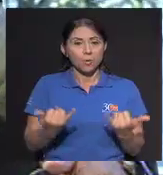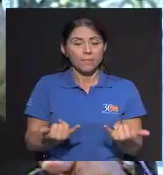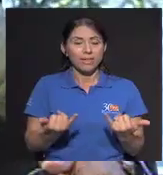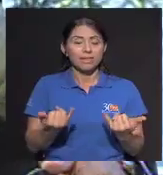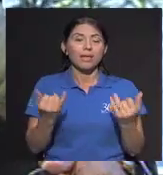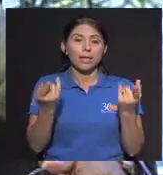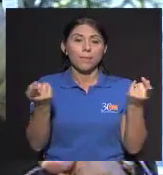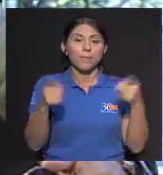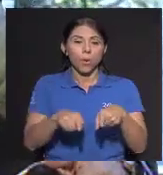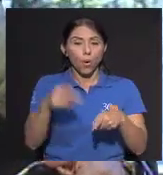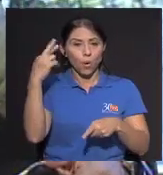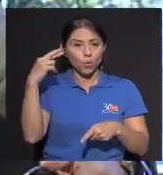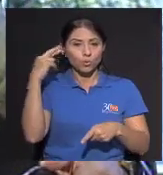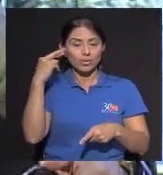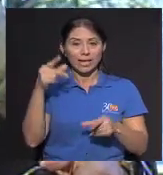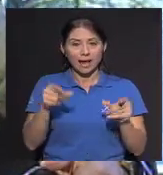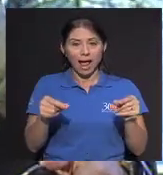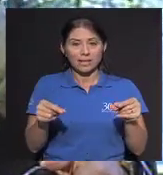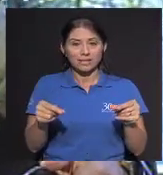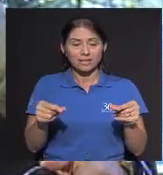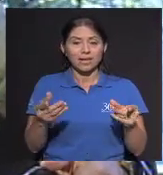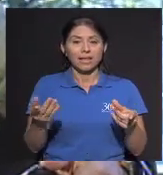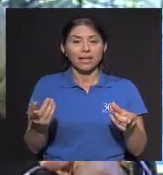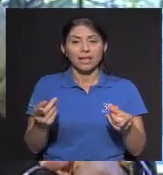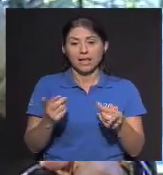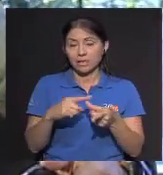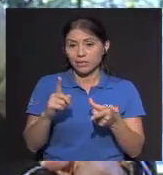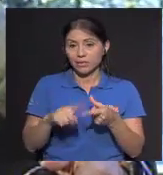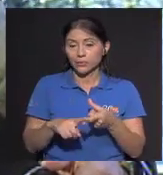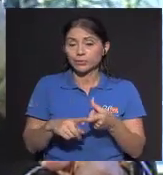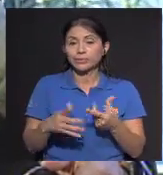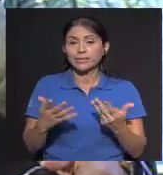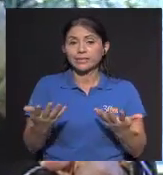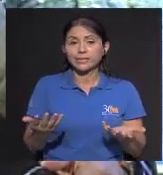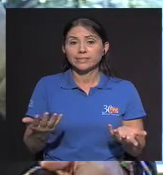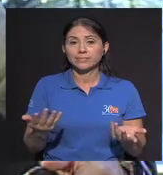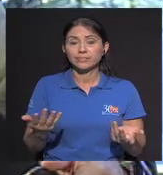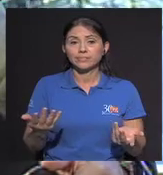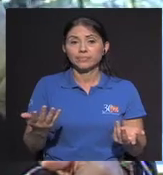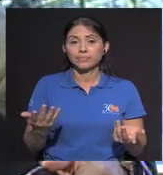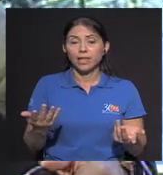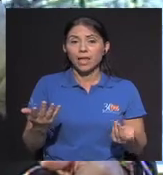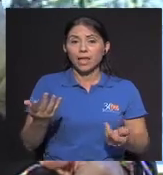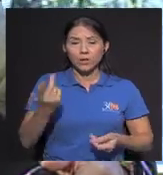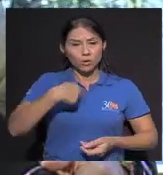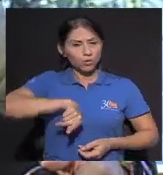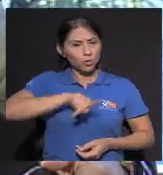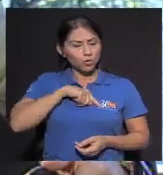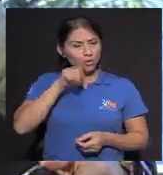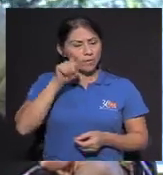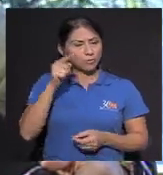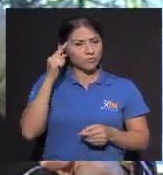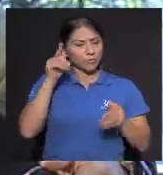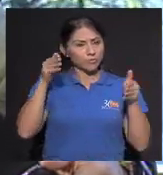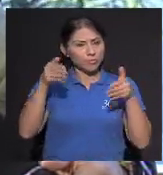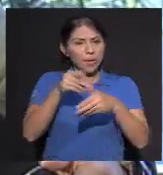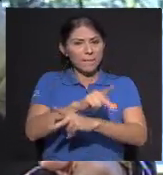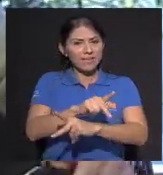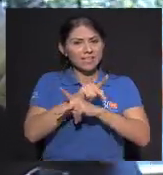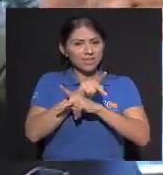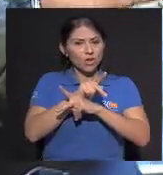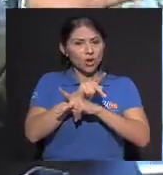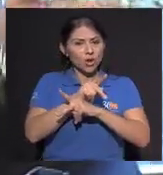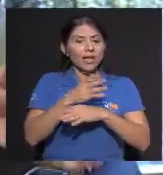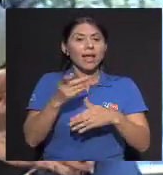Que produce cáncer Ok Entonces Lo que tenemos Que entrar En la parte De